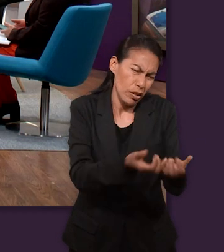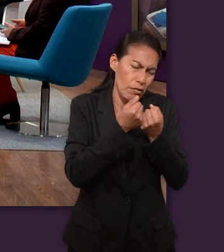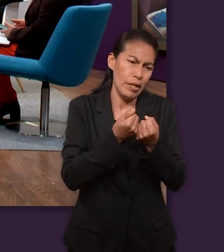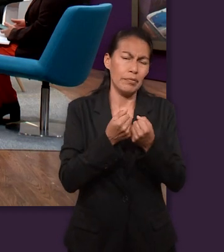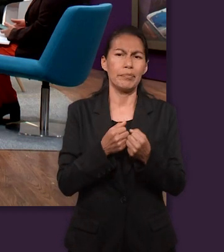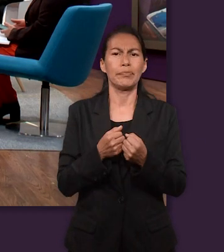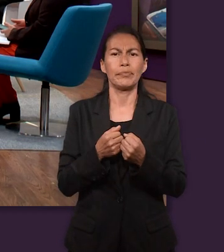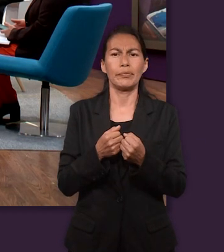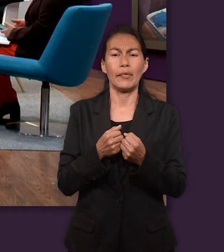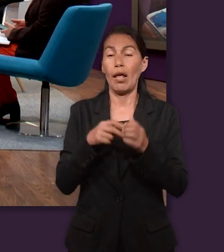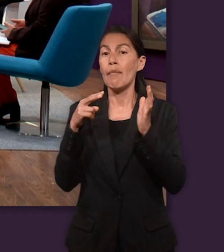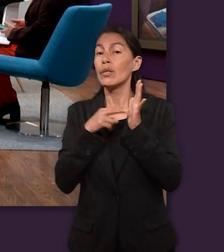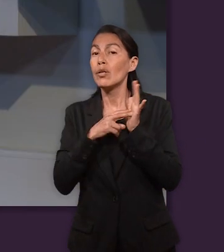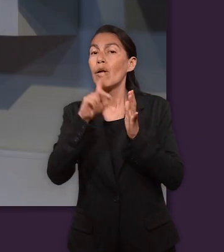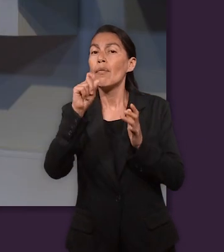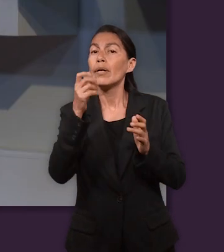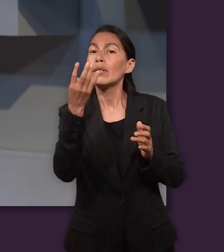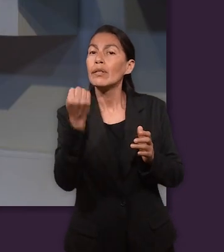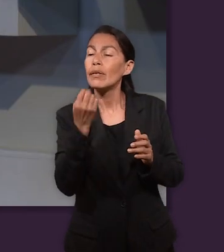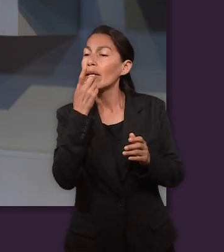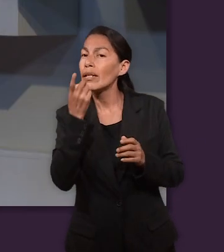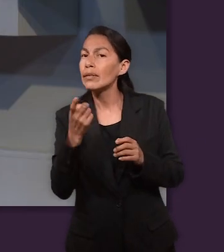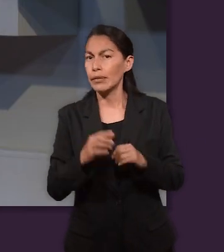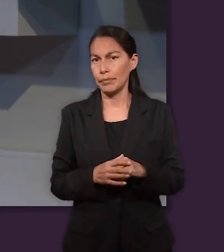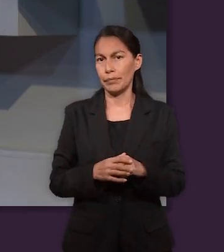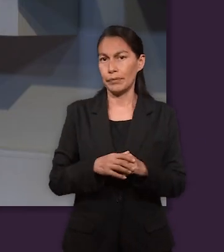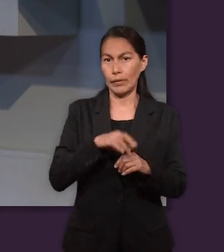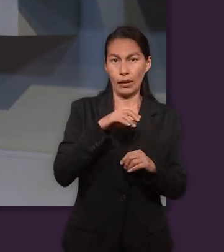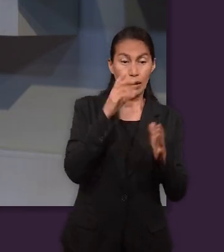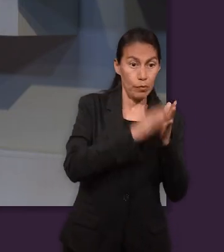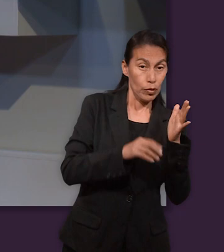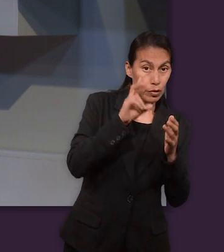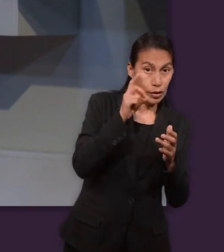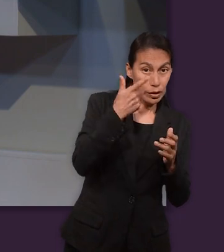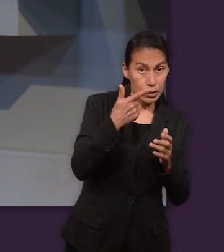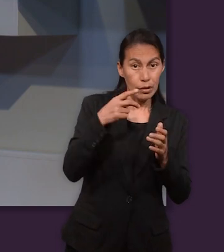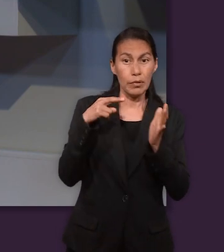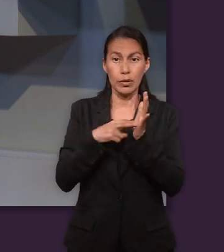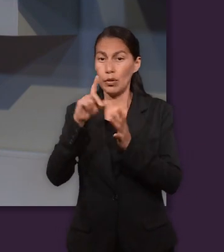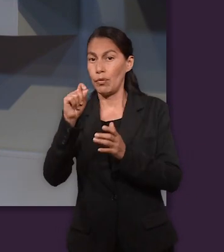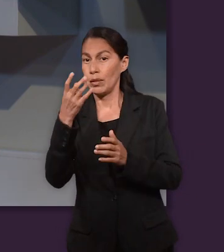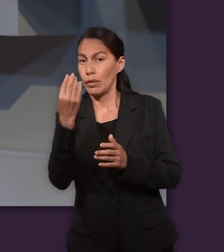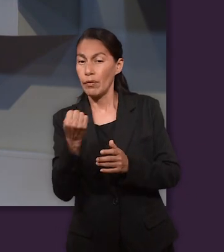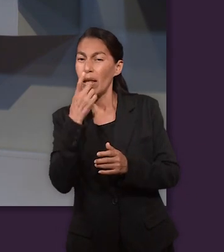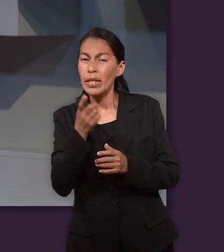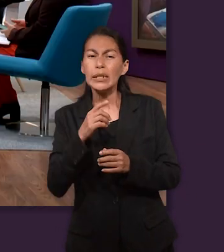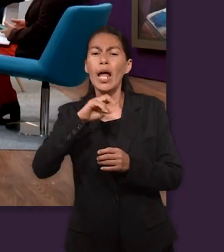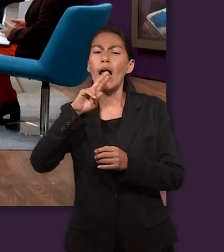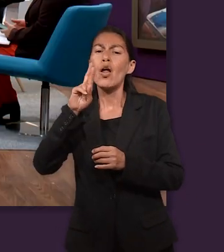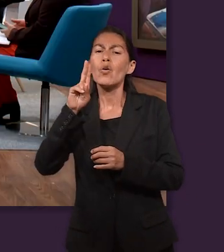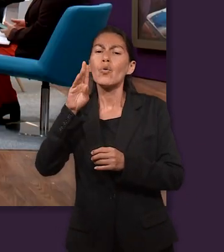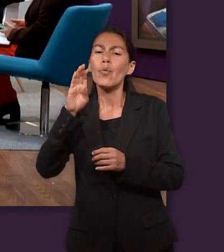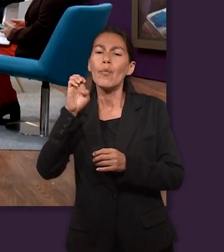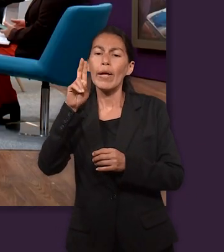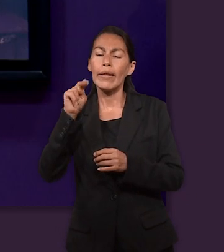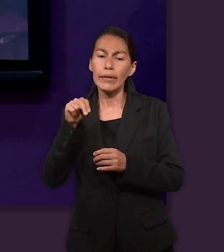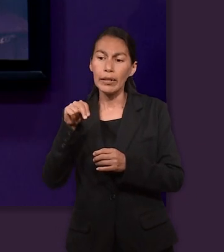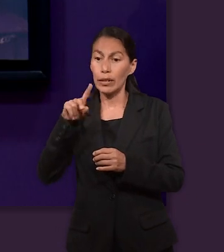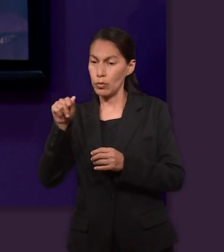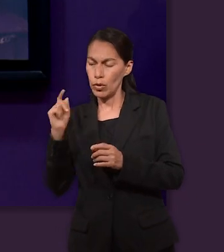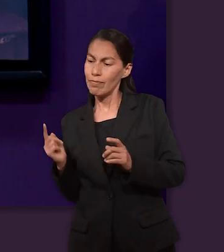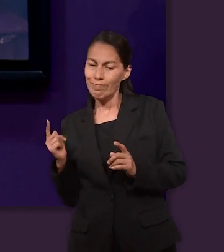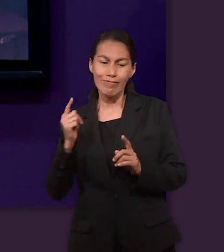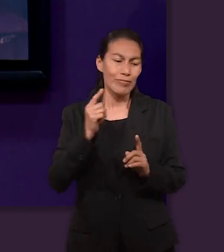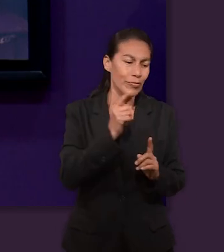porque Rubén regresa, no sé si recuerdan. Sí, Rubén me imagino que quería venir en algún momento a sacarlo, ¿no? De la es el versículo 29. Después Rubén